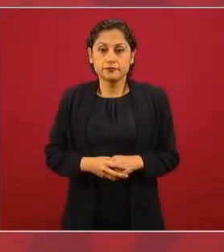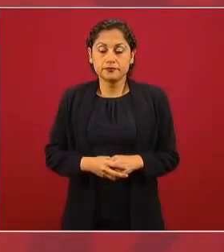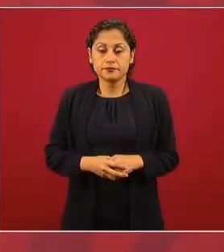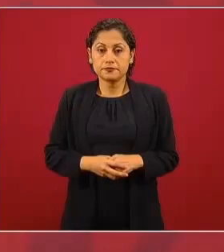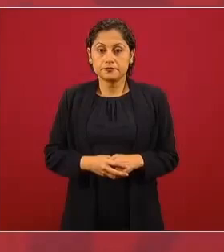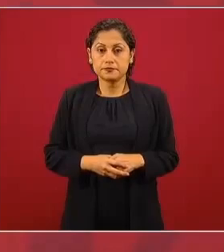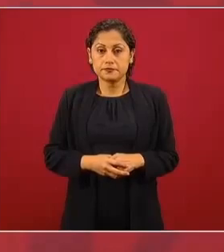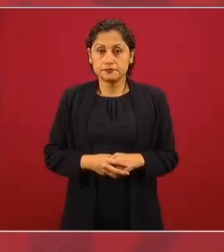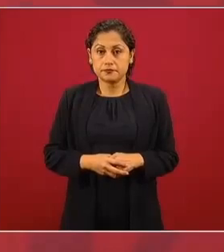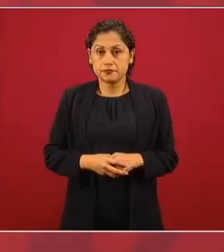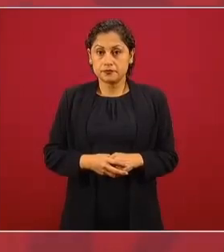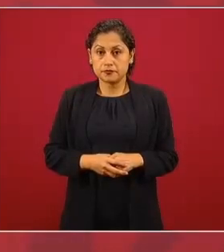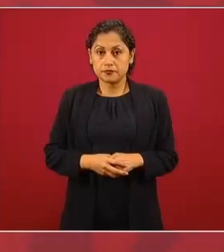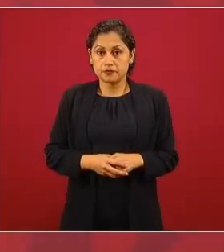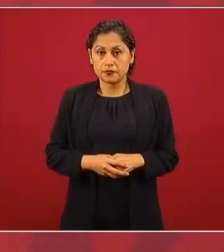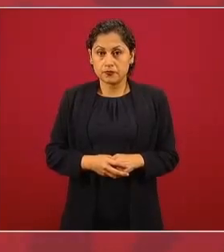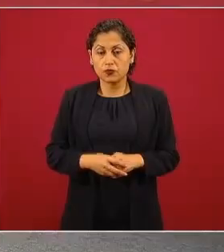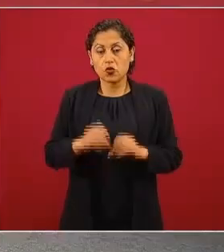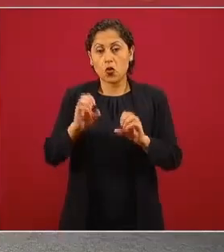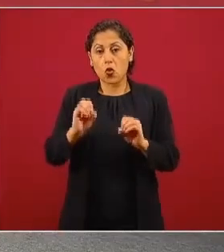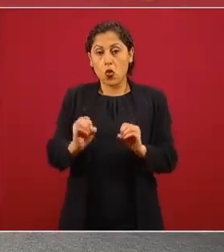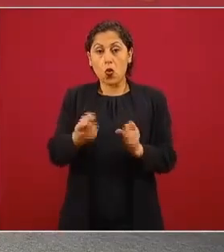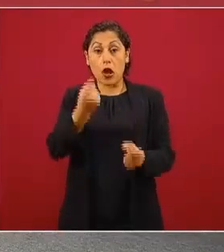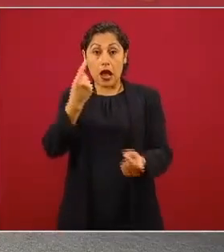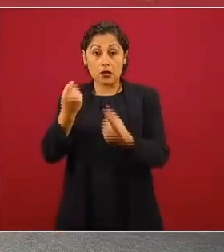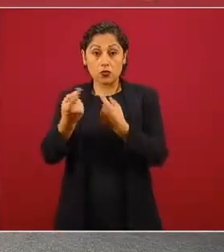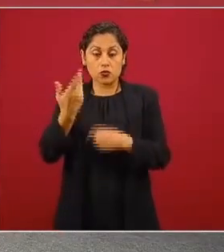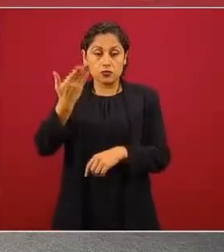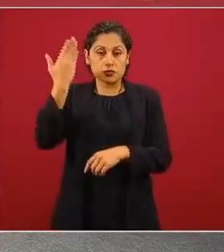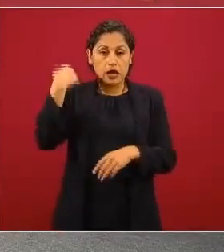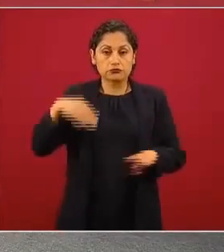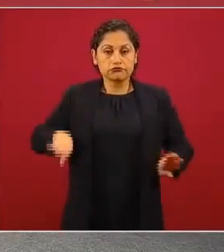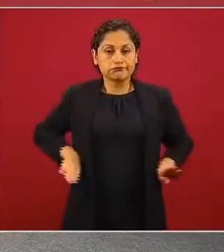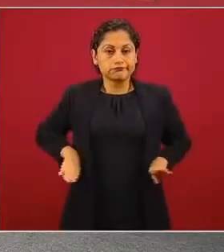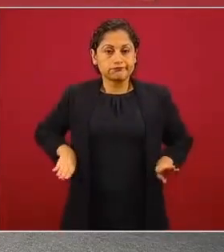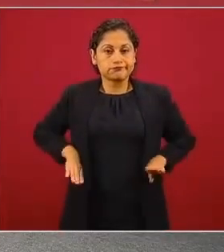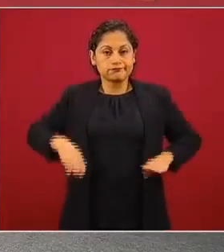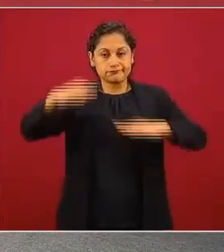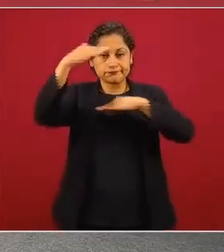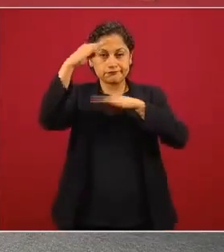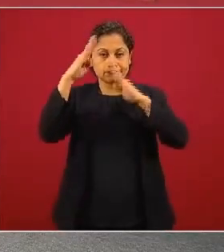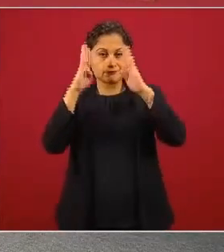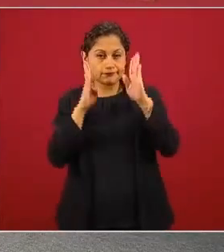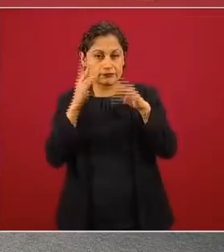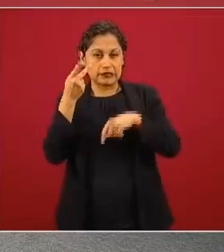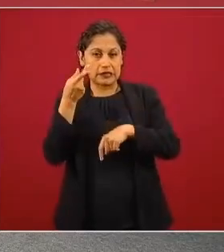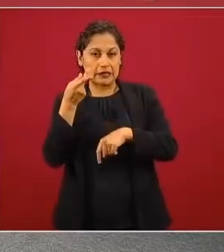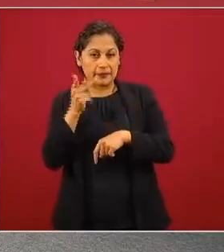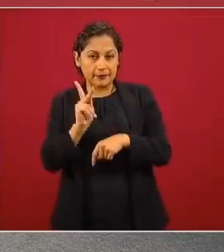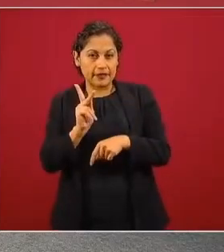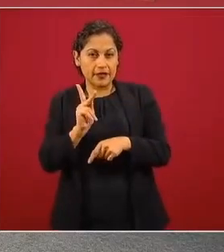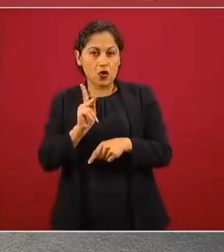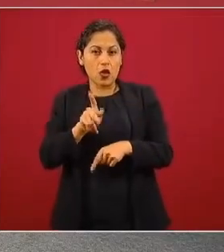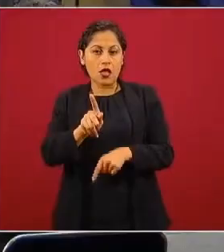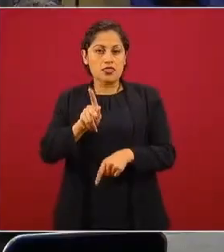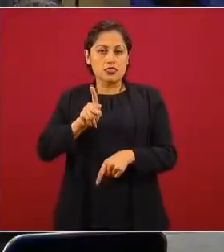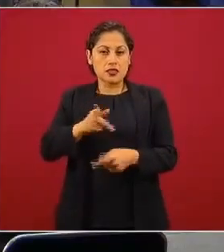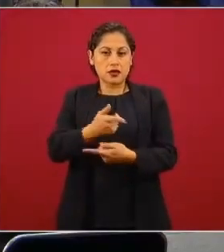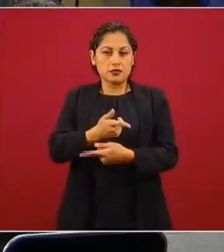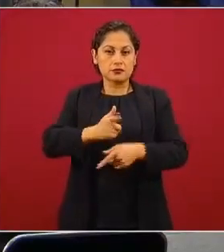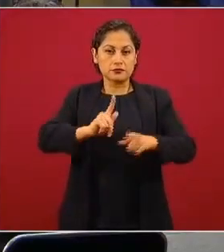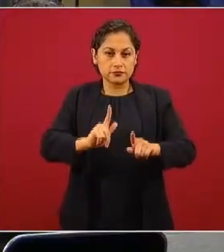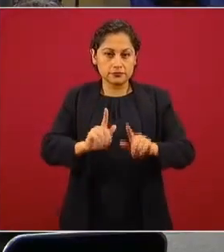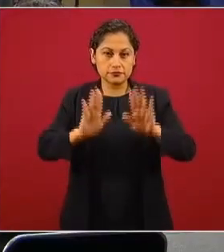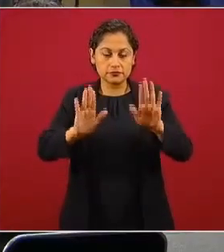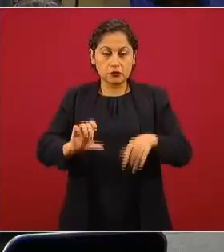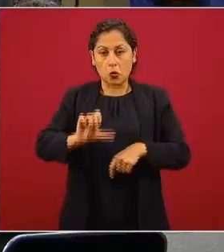con apariencia de liberales. Ese era un grupo, otro de los liberales